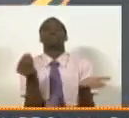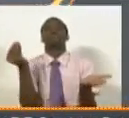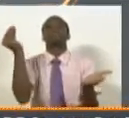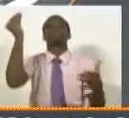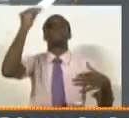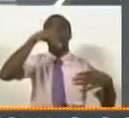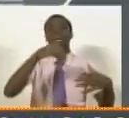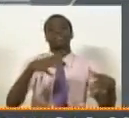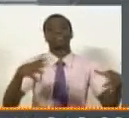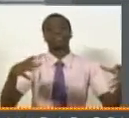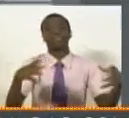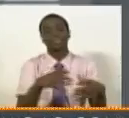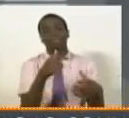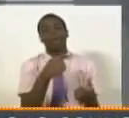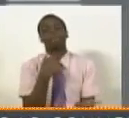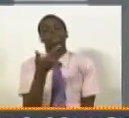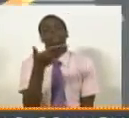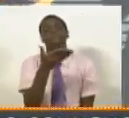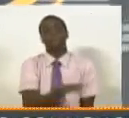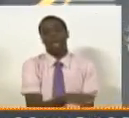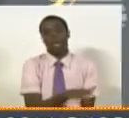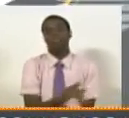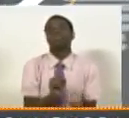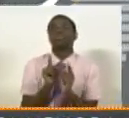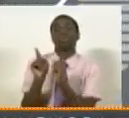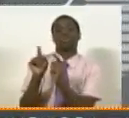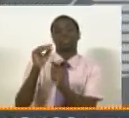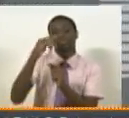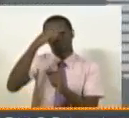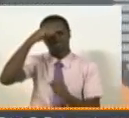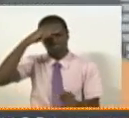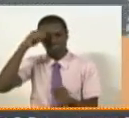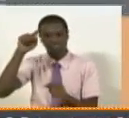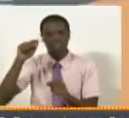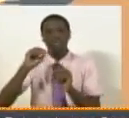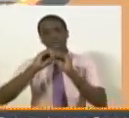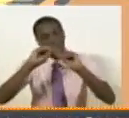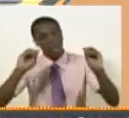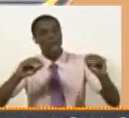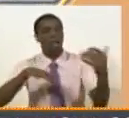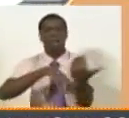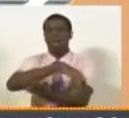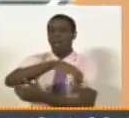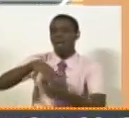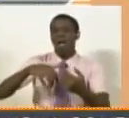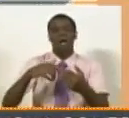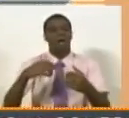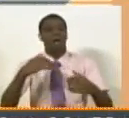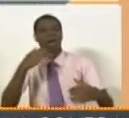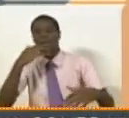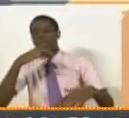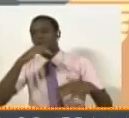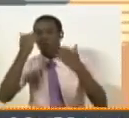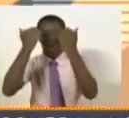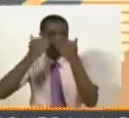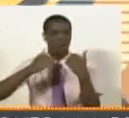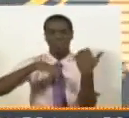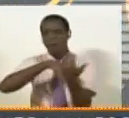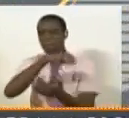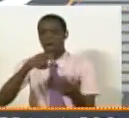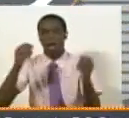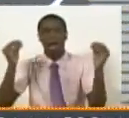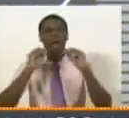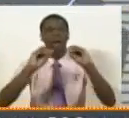llamada justiciera Julio Borges a la violencia, al odio y a todos los actos de la derecha terrorista